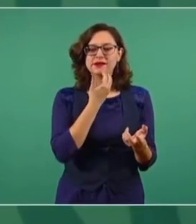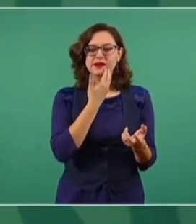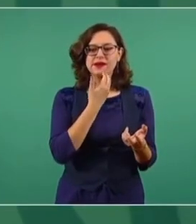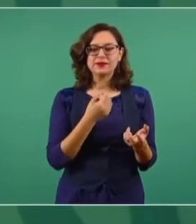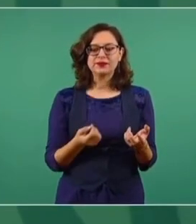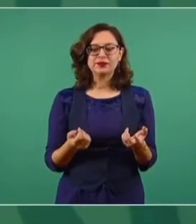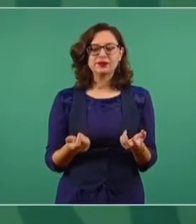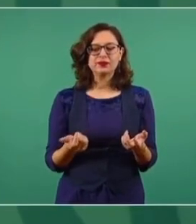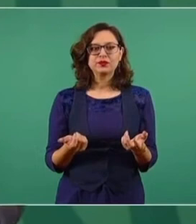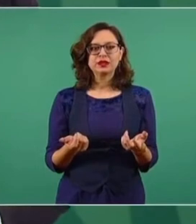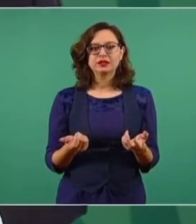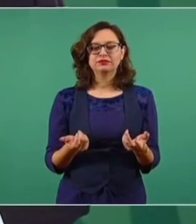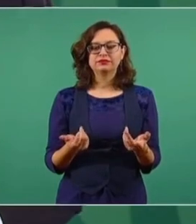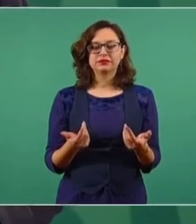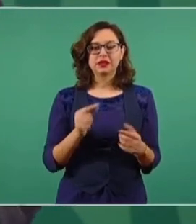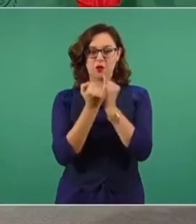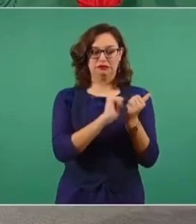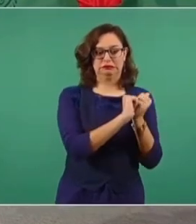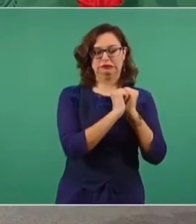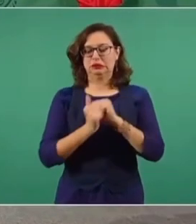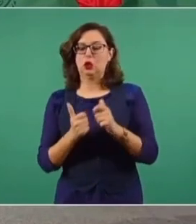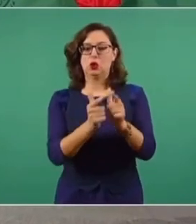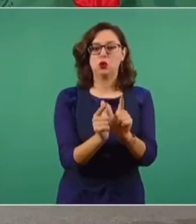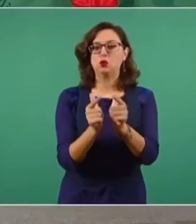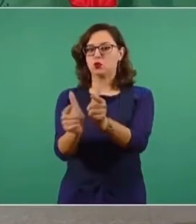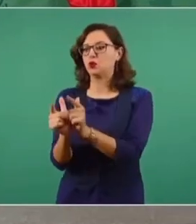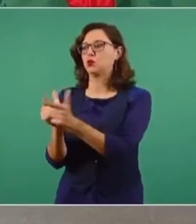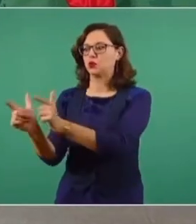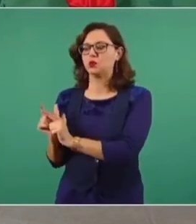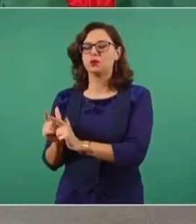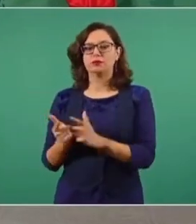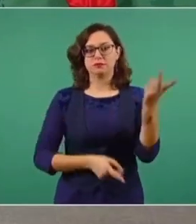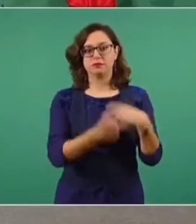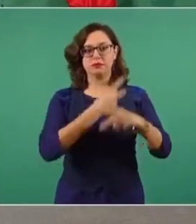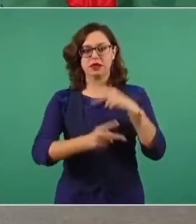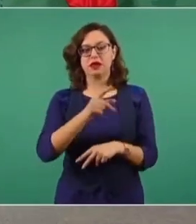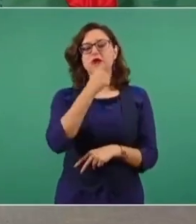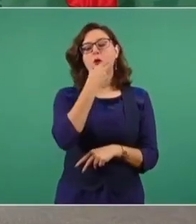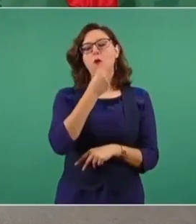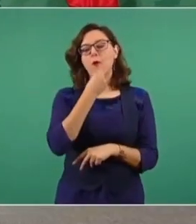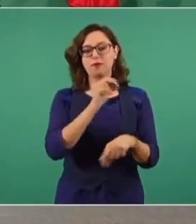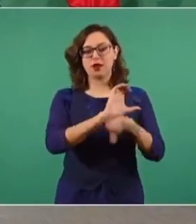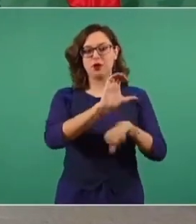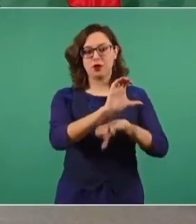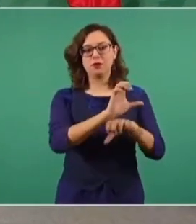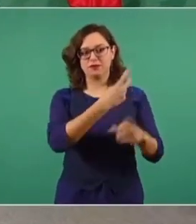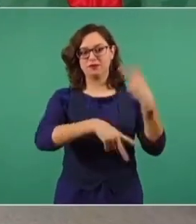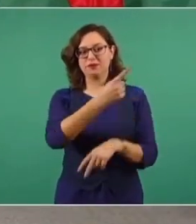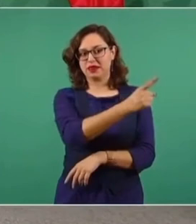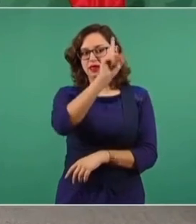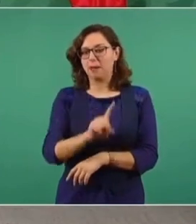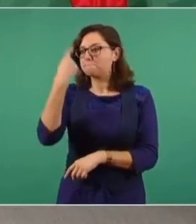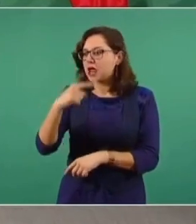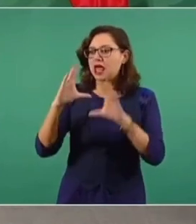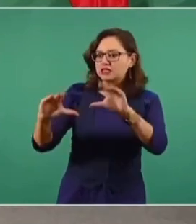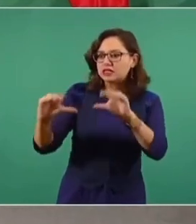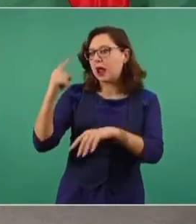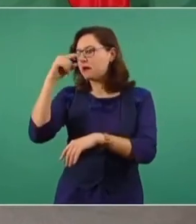implantar en México. Trajeron hasta un asesor militar colombiano, que luego ese